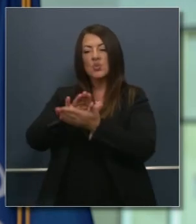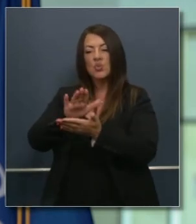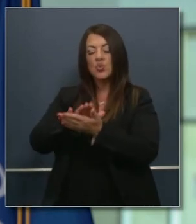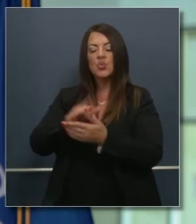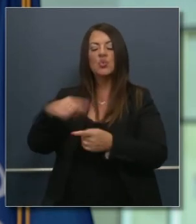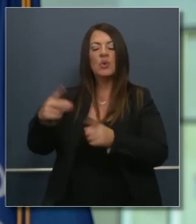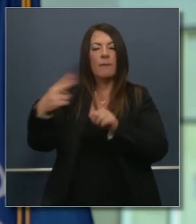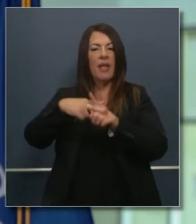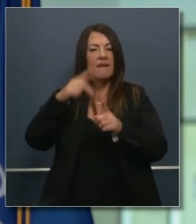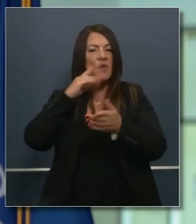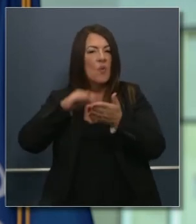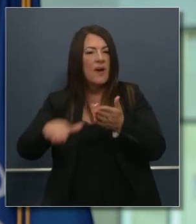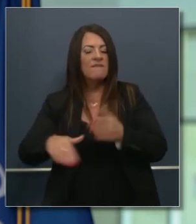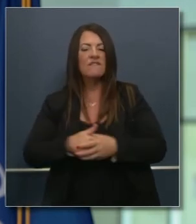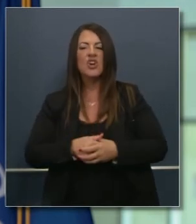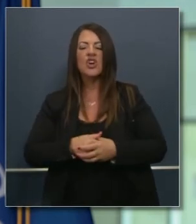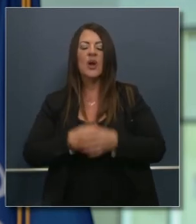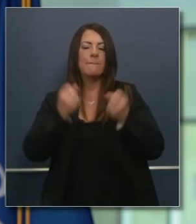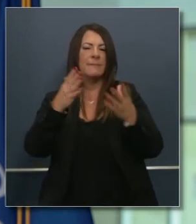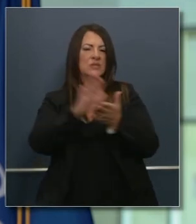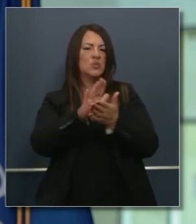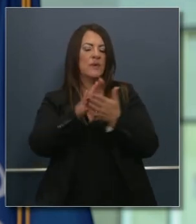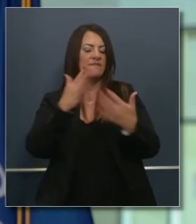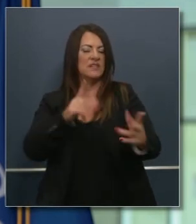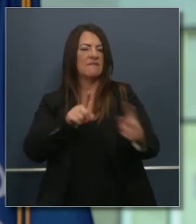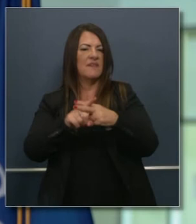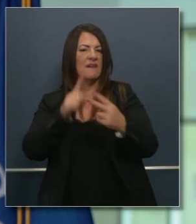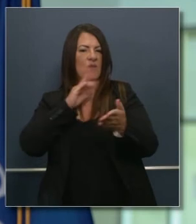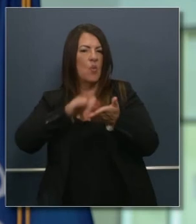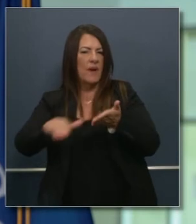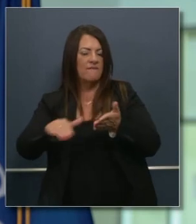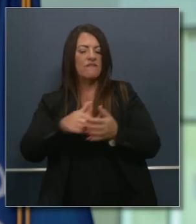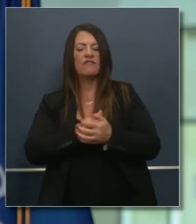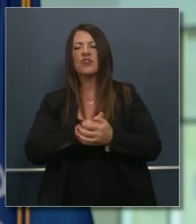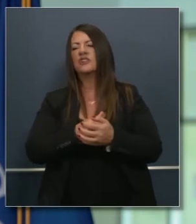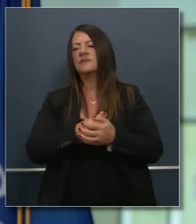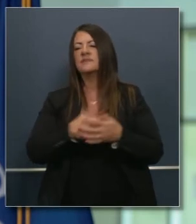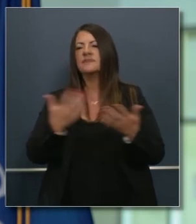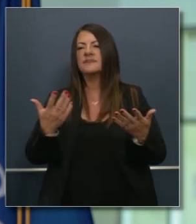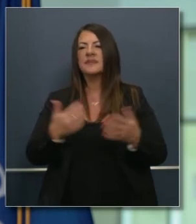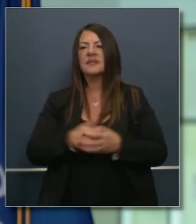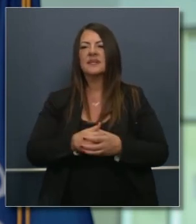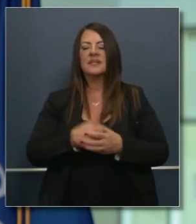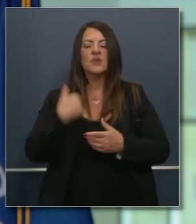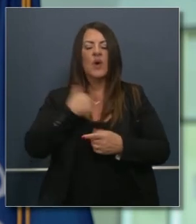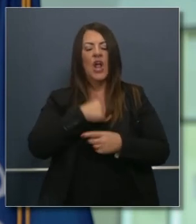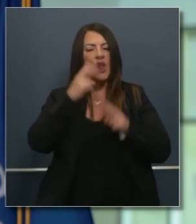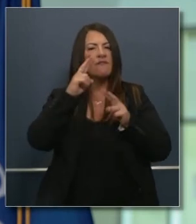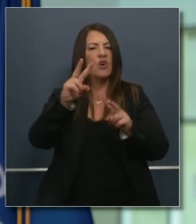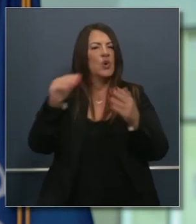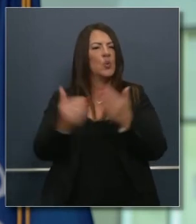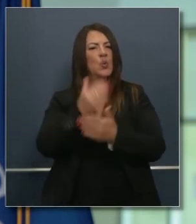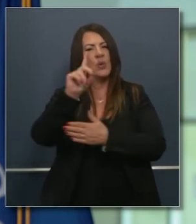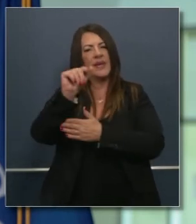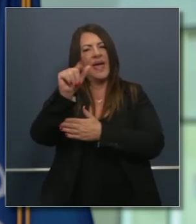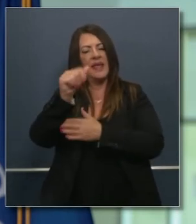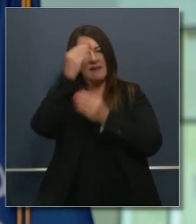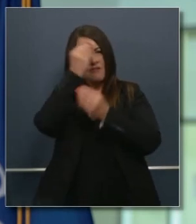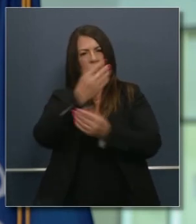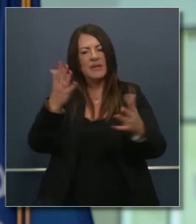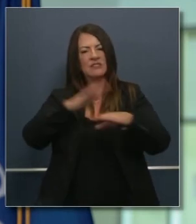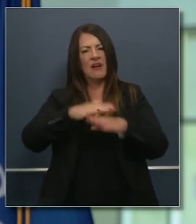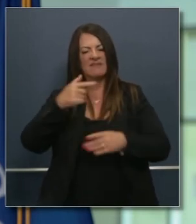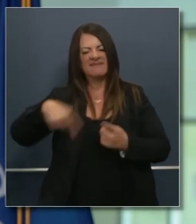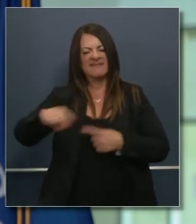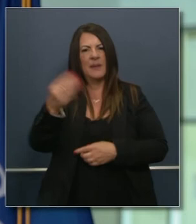primaria muchos de ellos ya están entregando permisos especiales para ver cuál será la